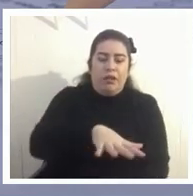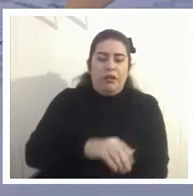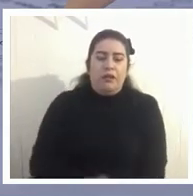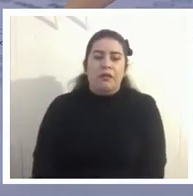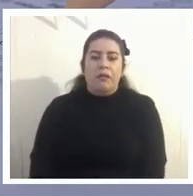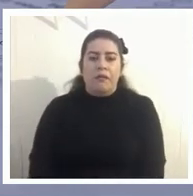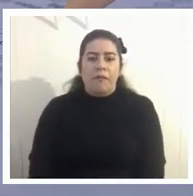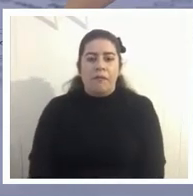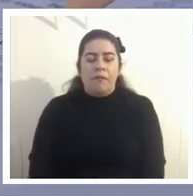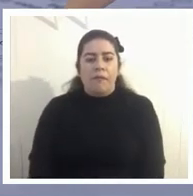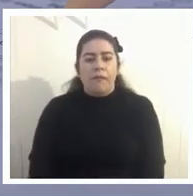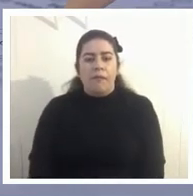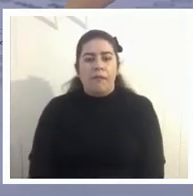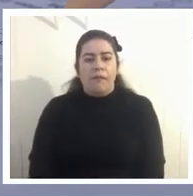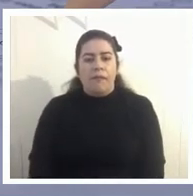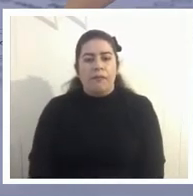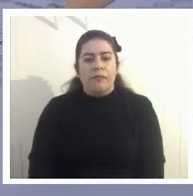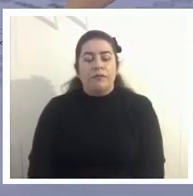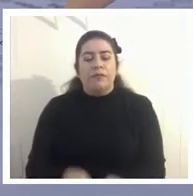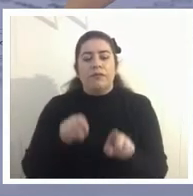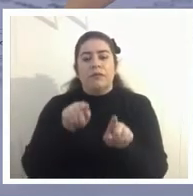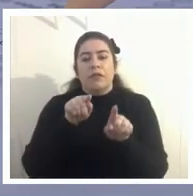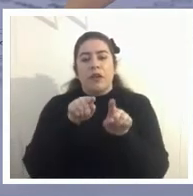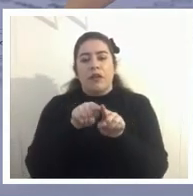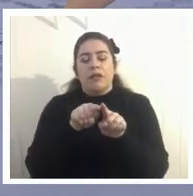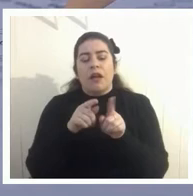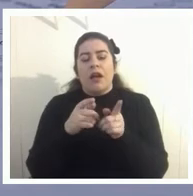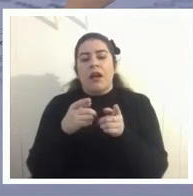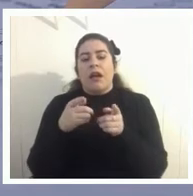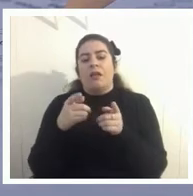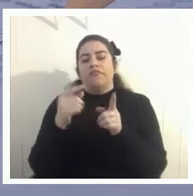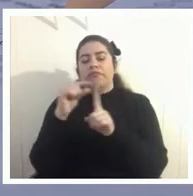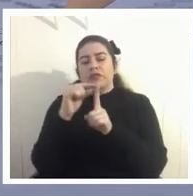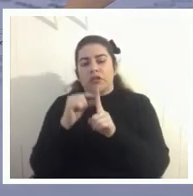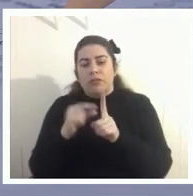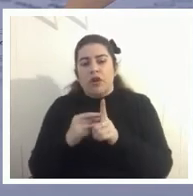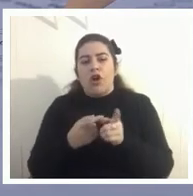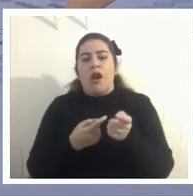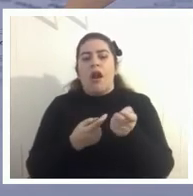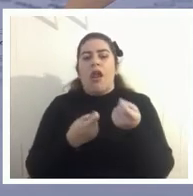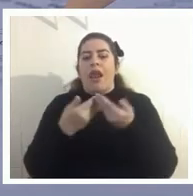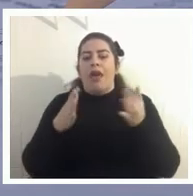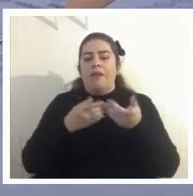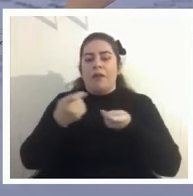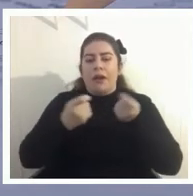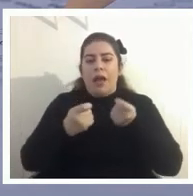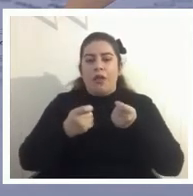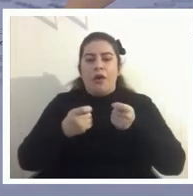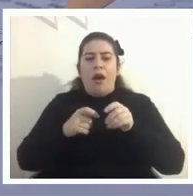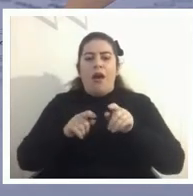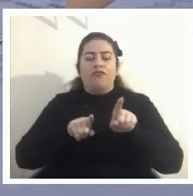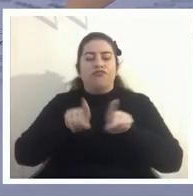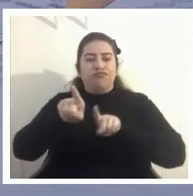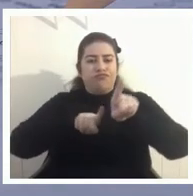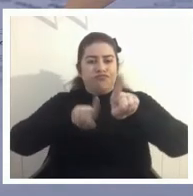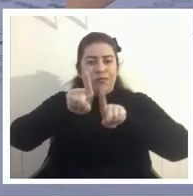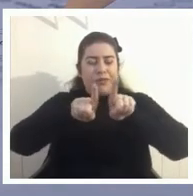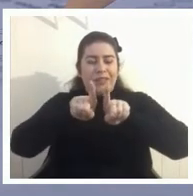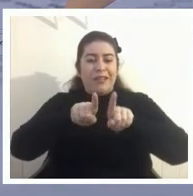habla de cierto todas estas nociones del libre mercado y la competencia cierto que van a mejorar ciertas las condiciones humanas